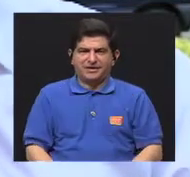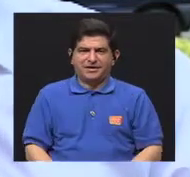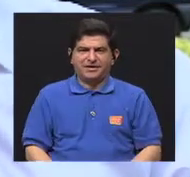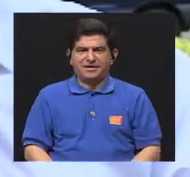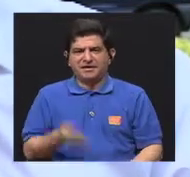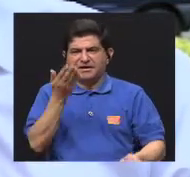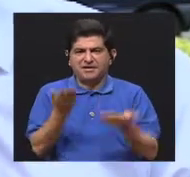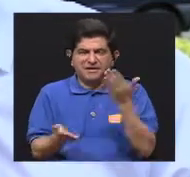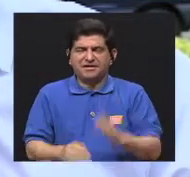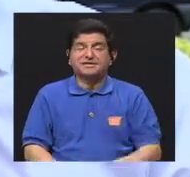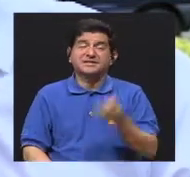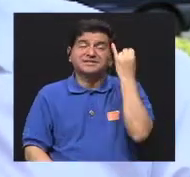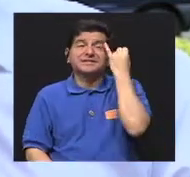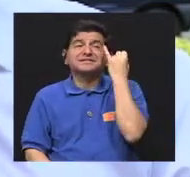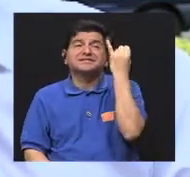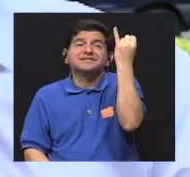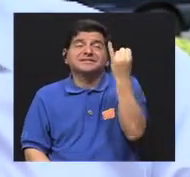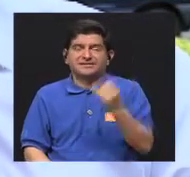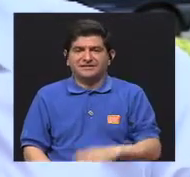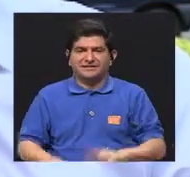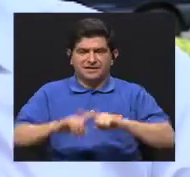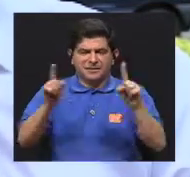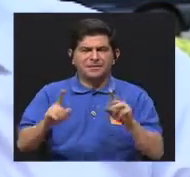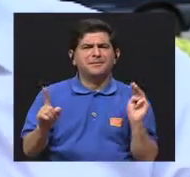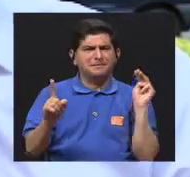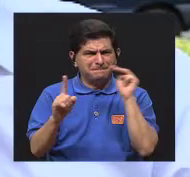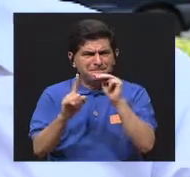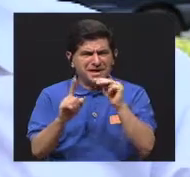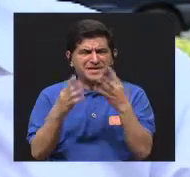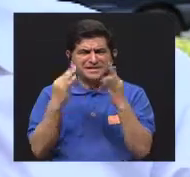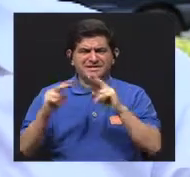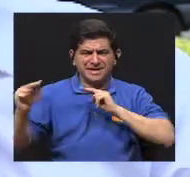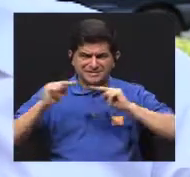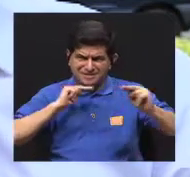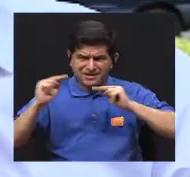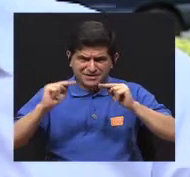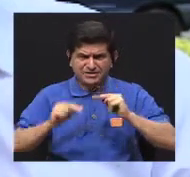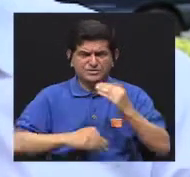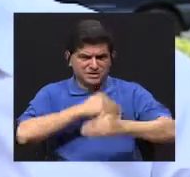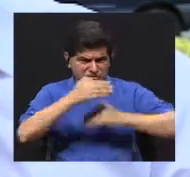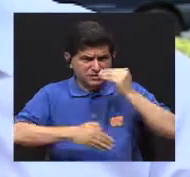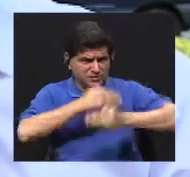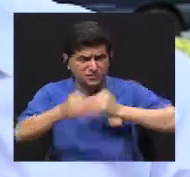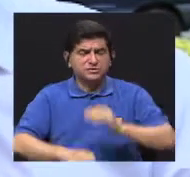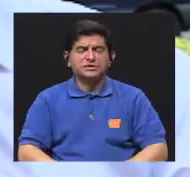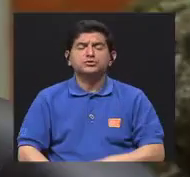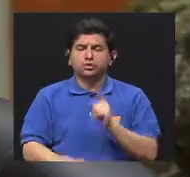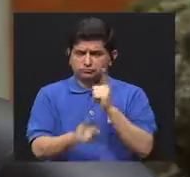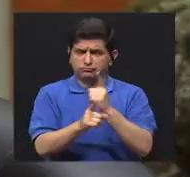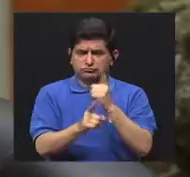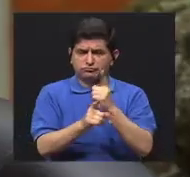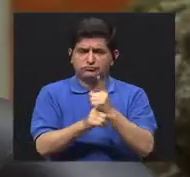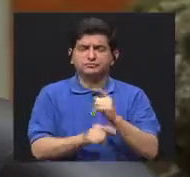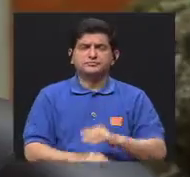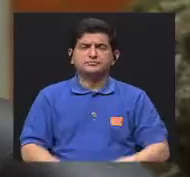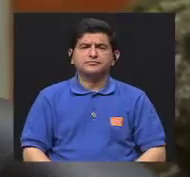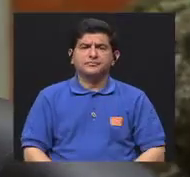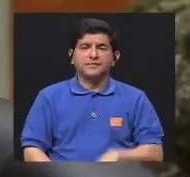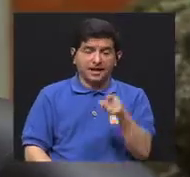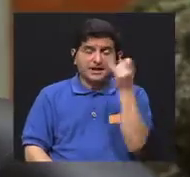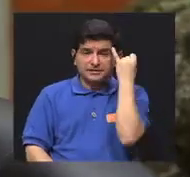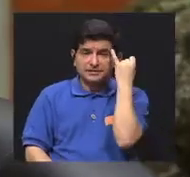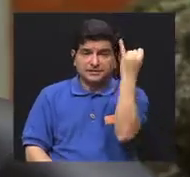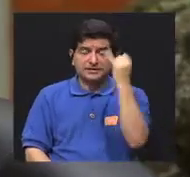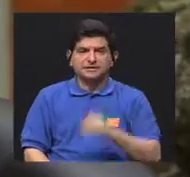¿verdad? O que se marcan desde el ideal. Entonces, entiendo que las metas más bien es como una negociación que se va a establecer con el profesional. Sí,